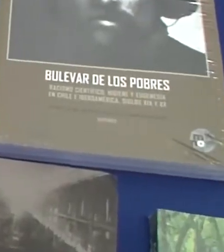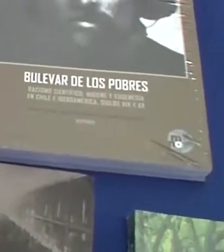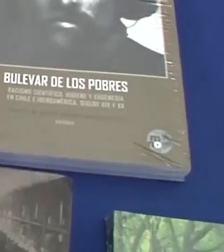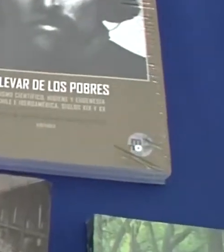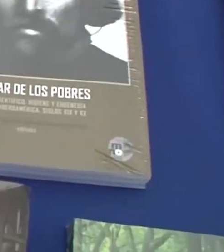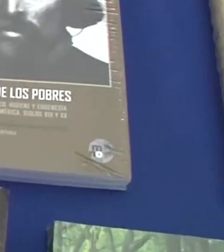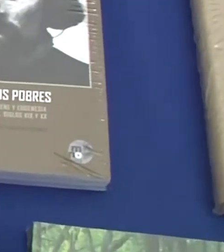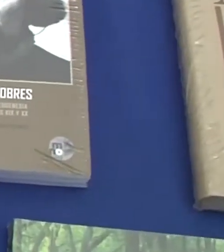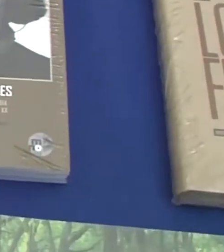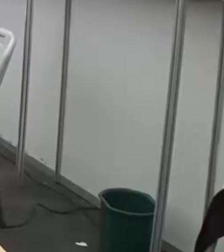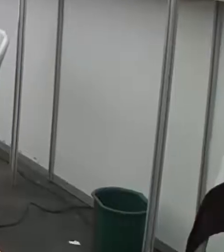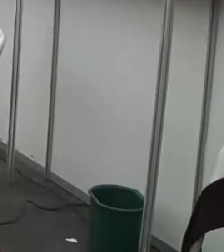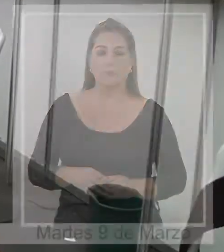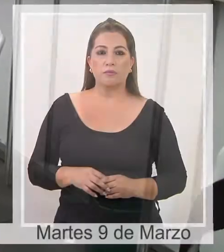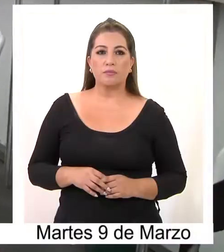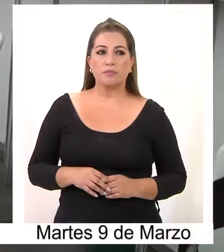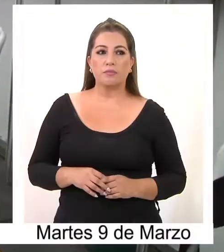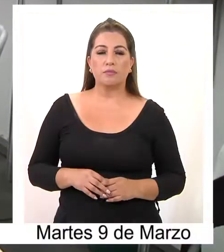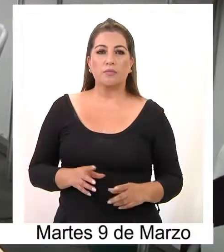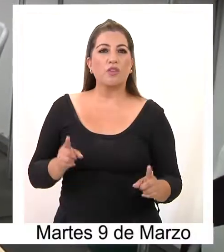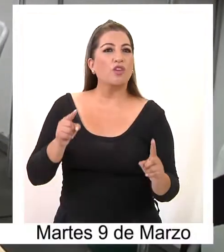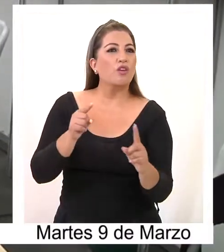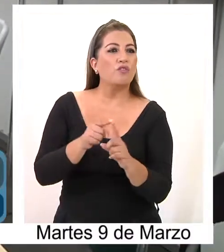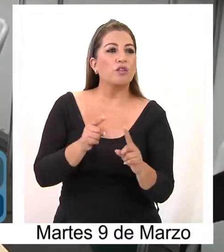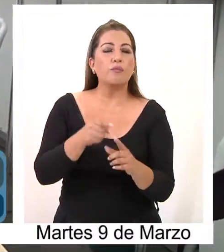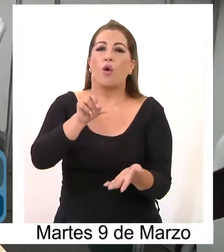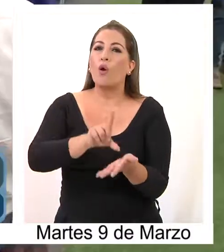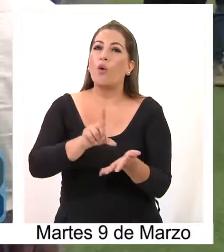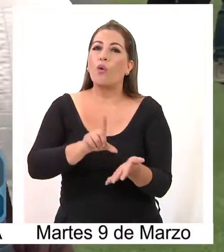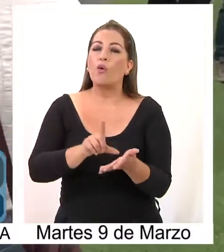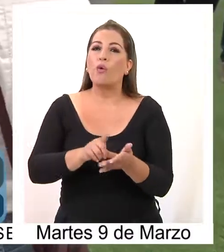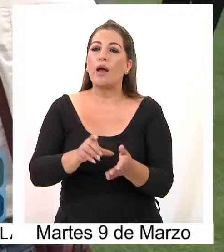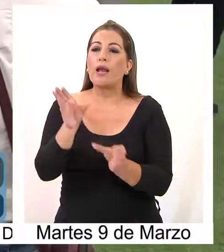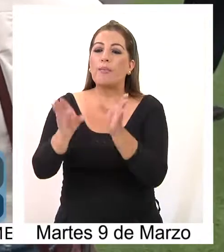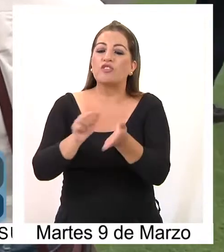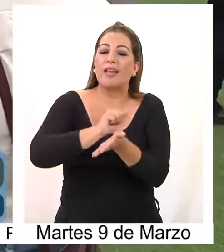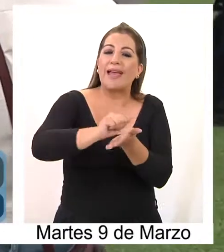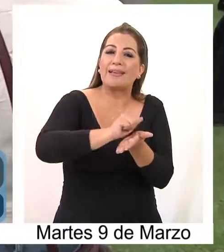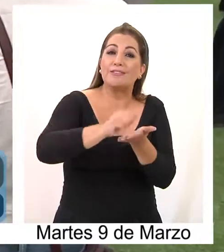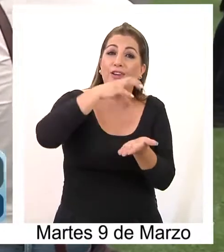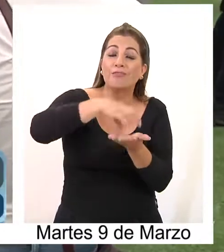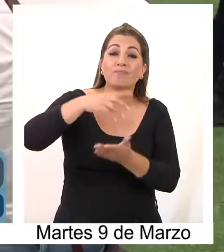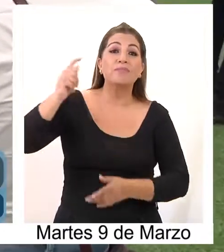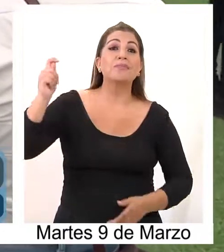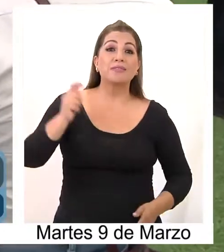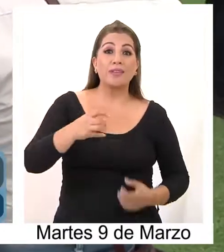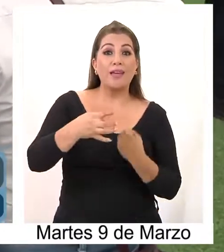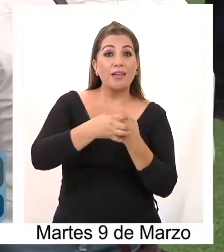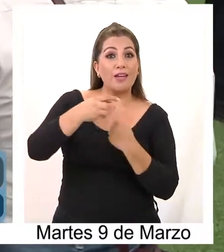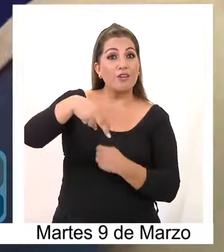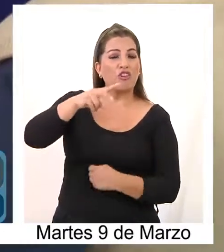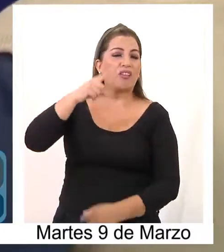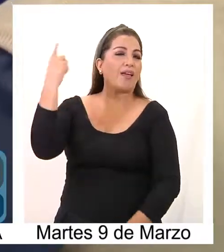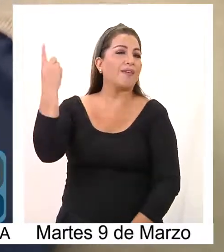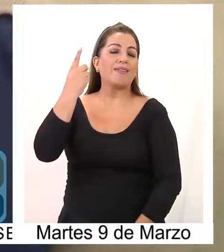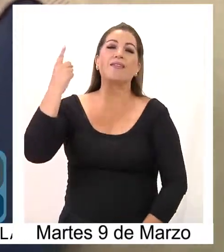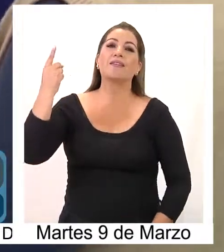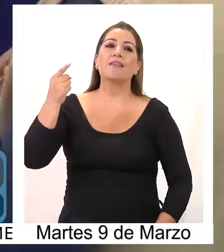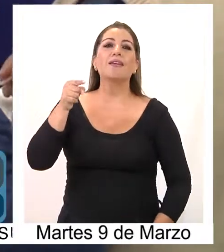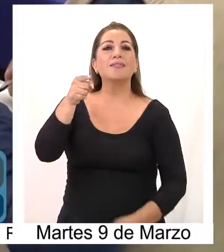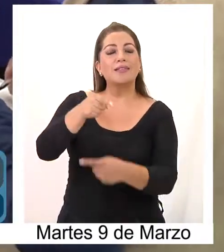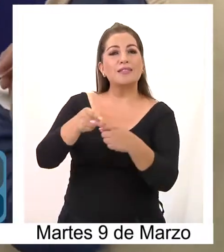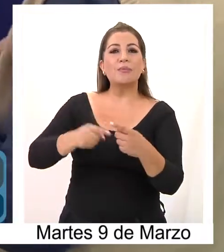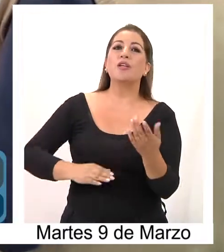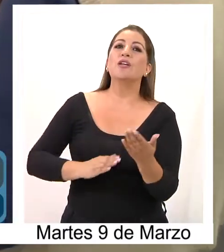Con el objetivo de entregar un espacio a los escritores de la región y del norte en general, esta semana se lanzó